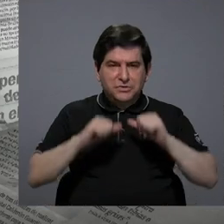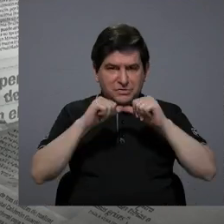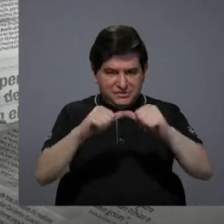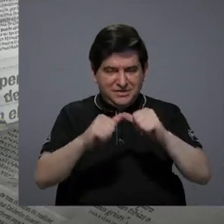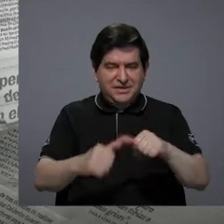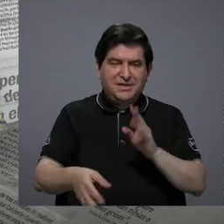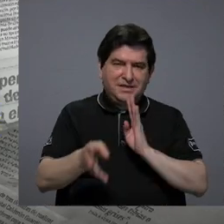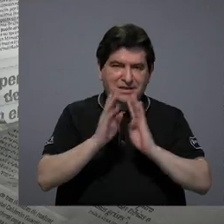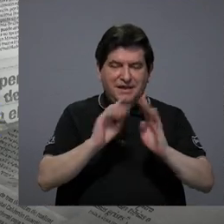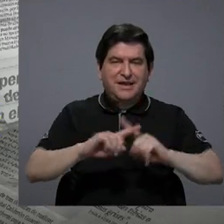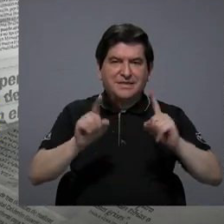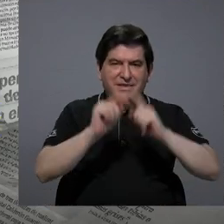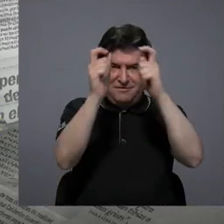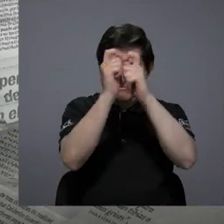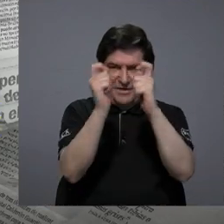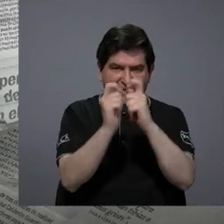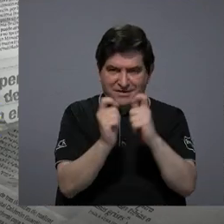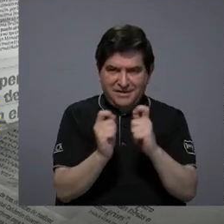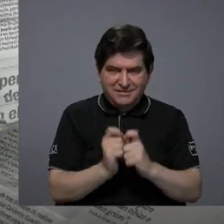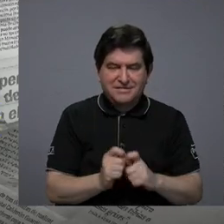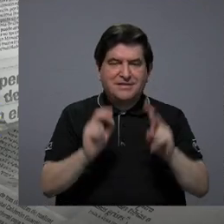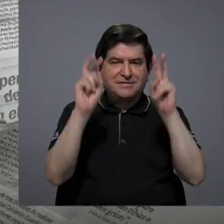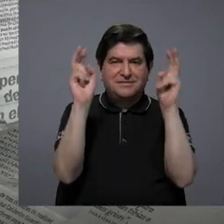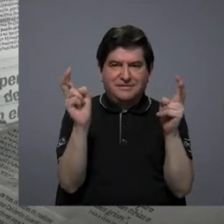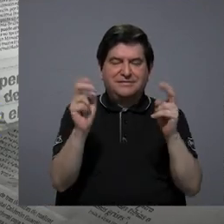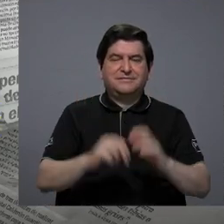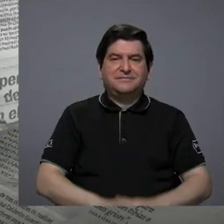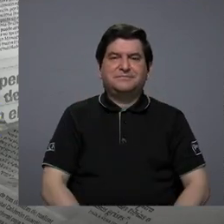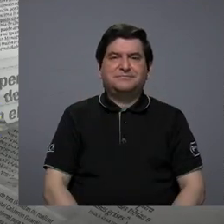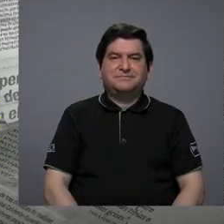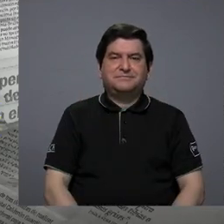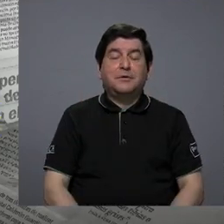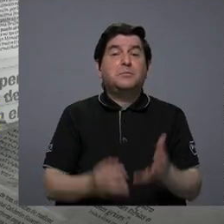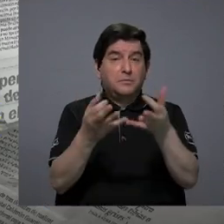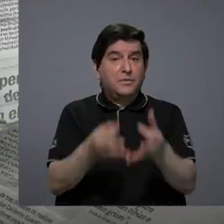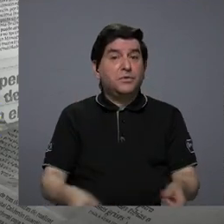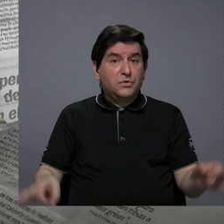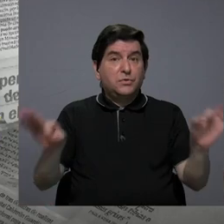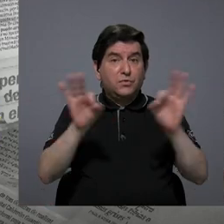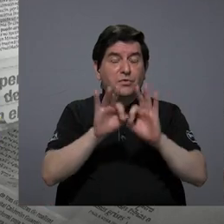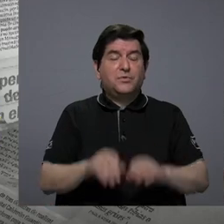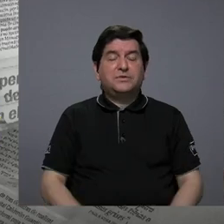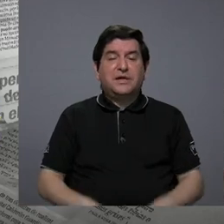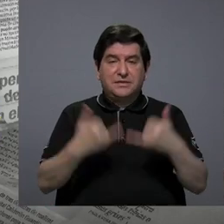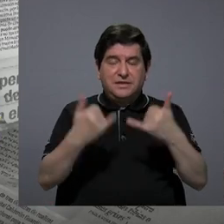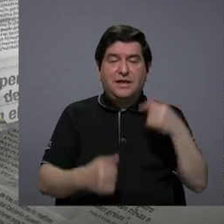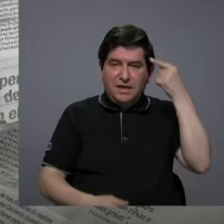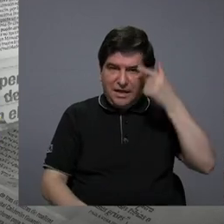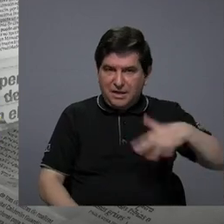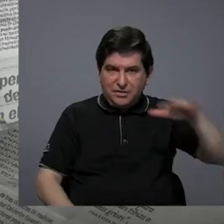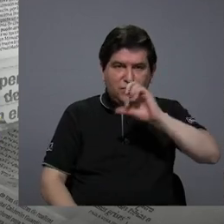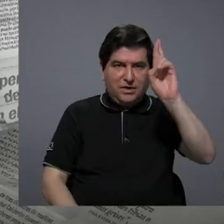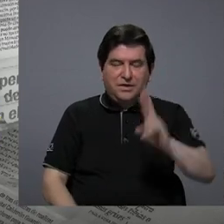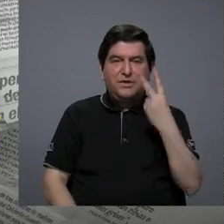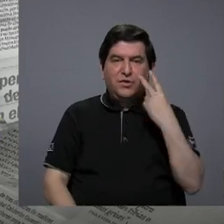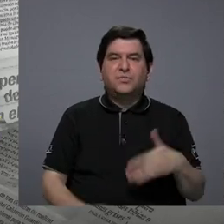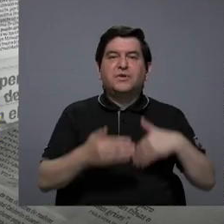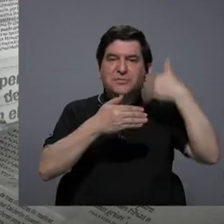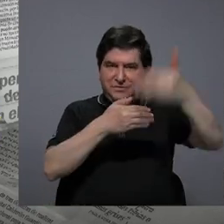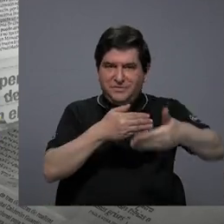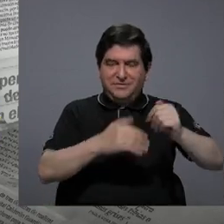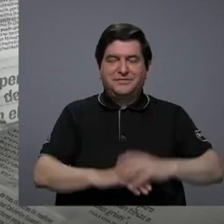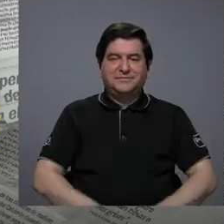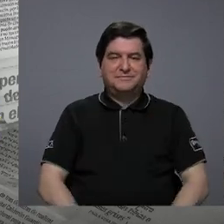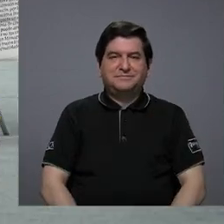extenderemos en otros puntos de este tema esencial en el estado costarricense nos vemos la próxima vez